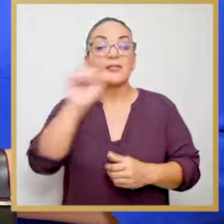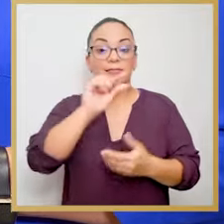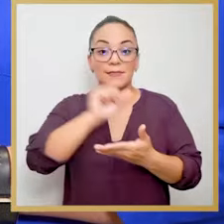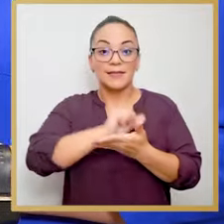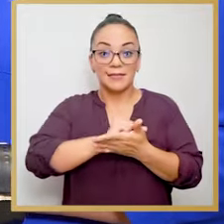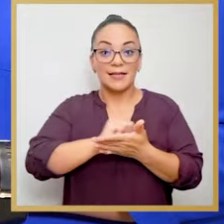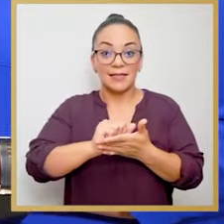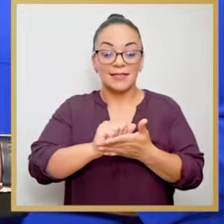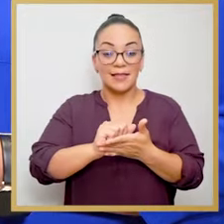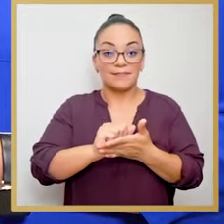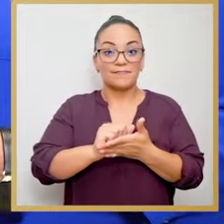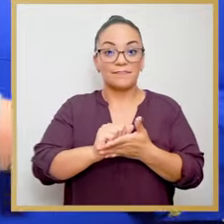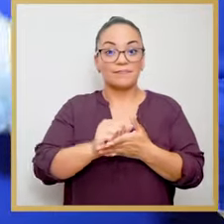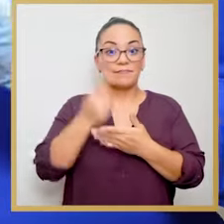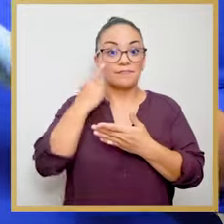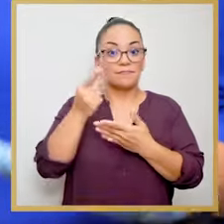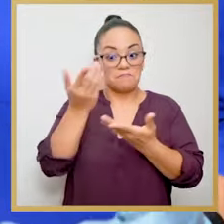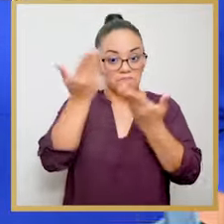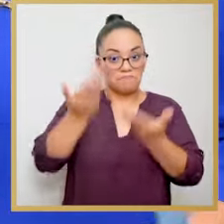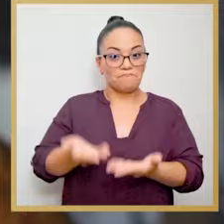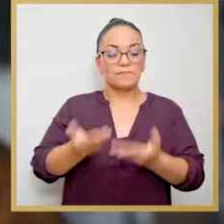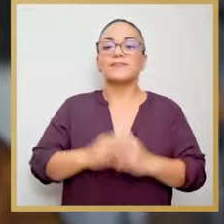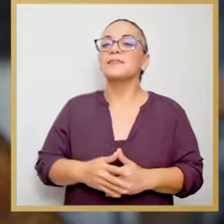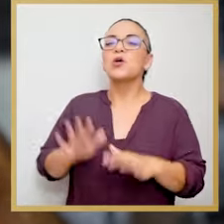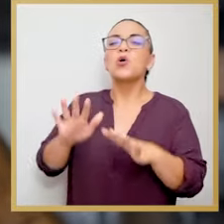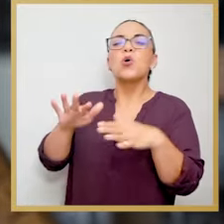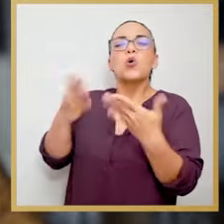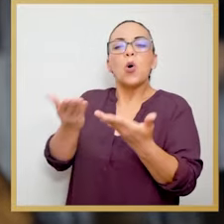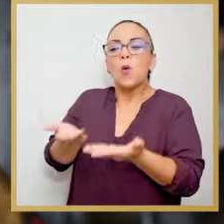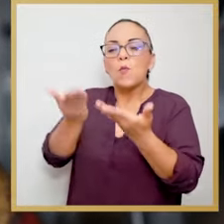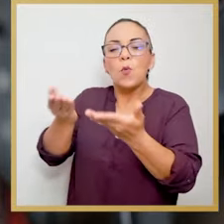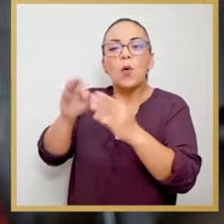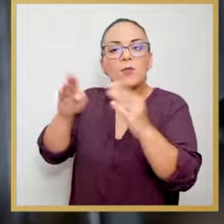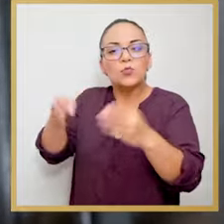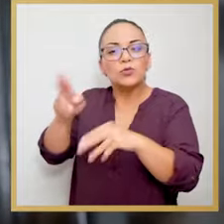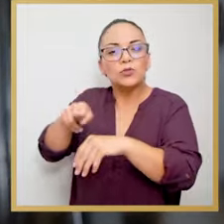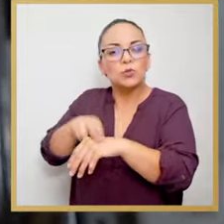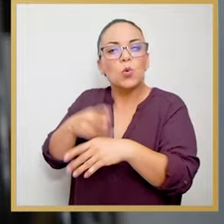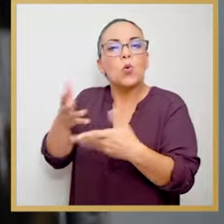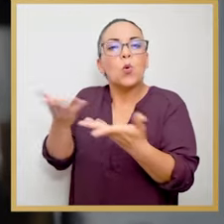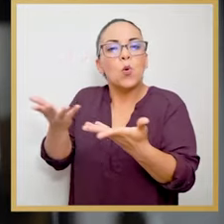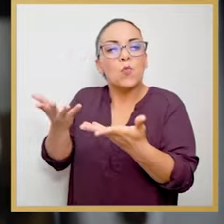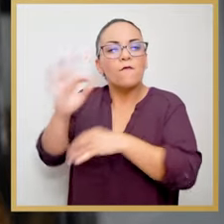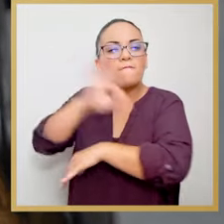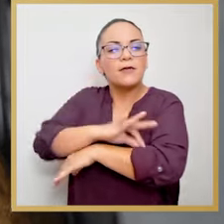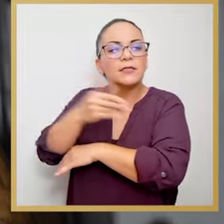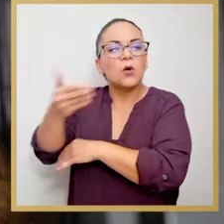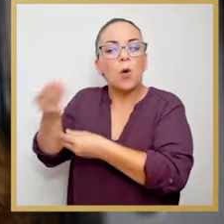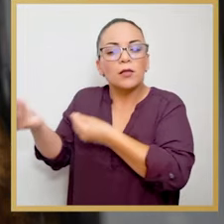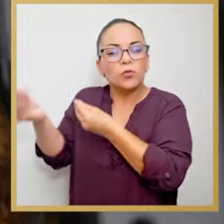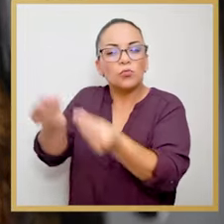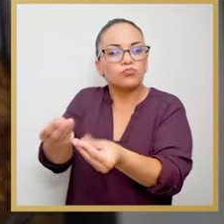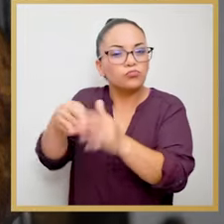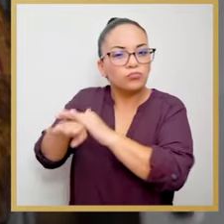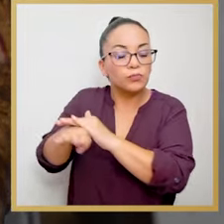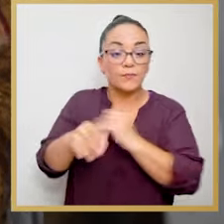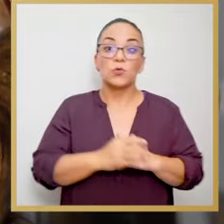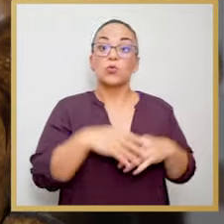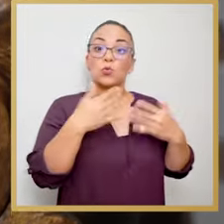la solemnidad. ¿Cómo llegan a manos del museo? ¿De qué fecha aproximadamente estamos hablando?